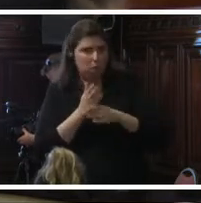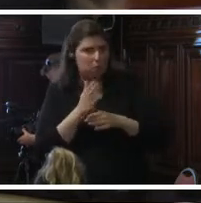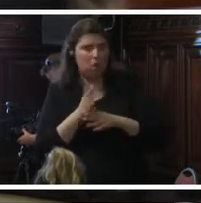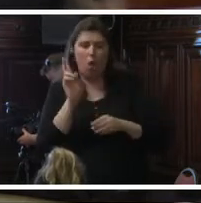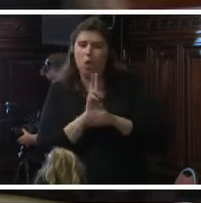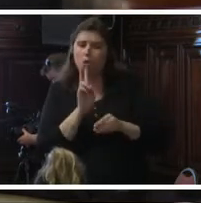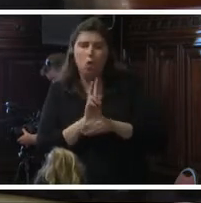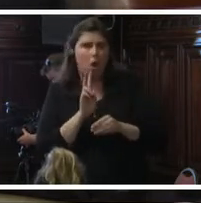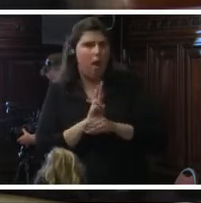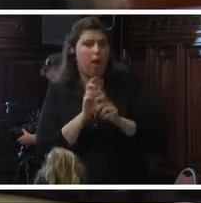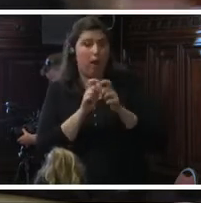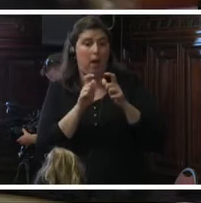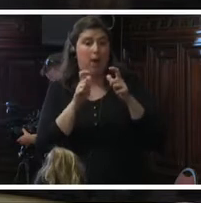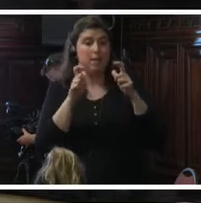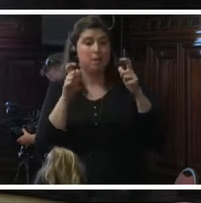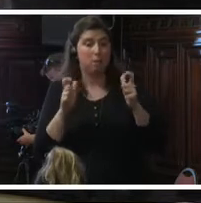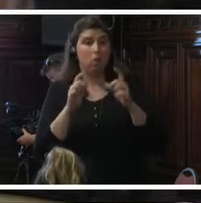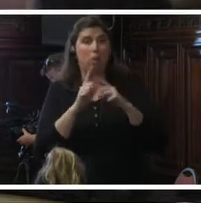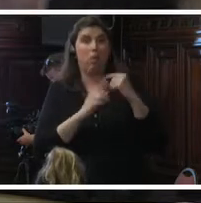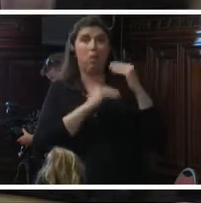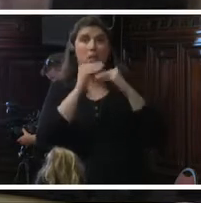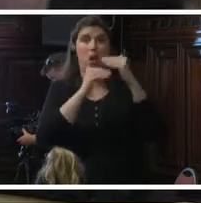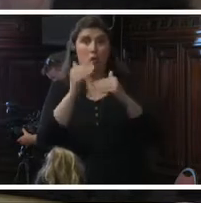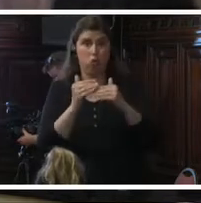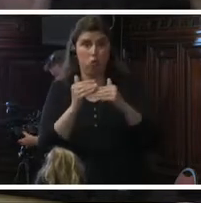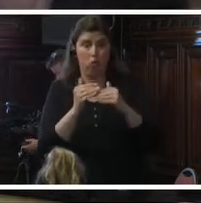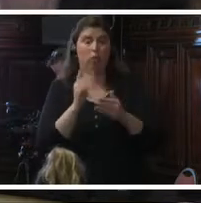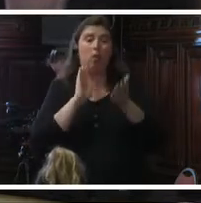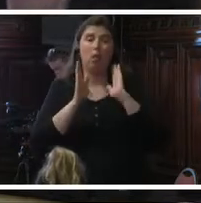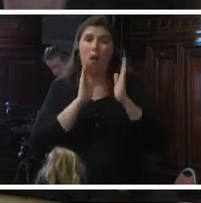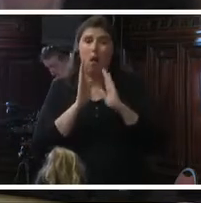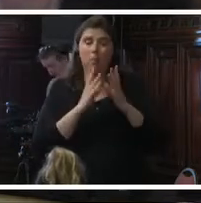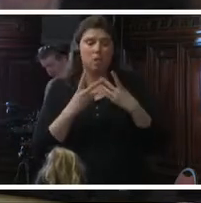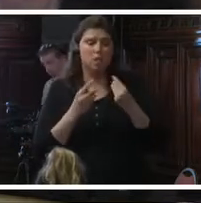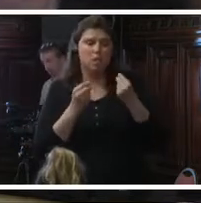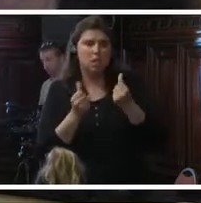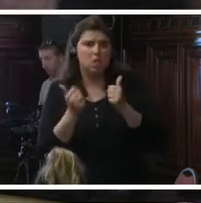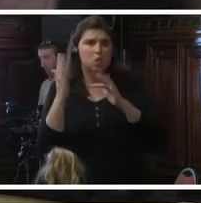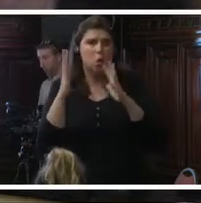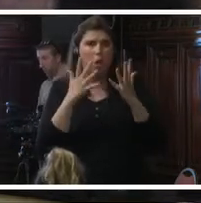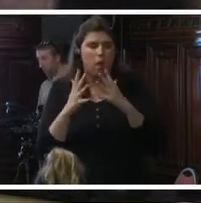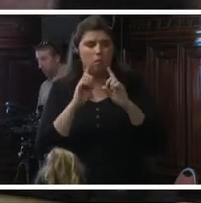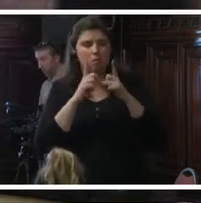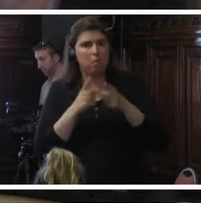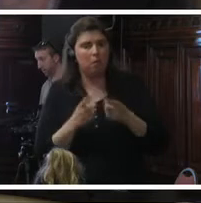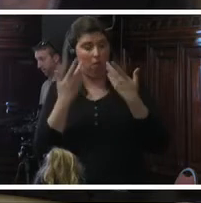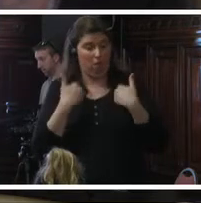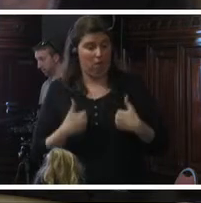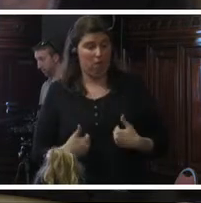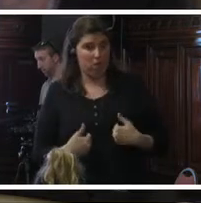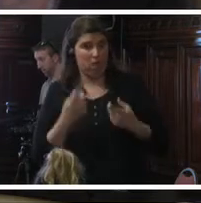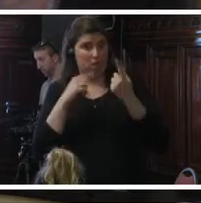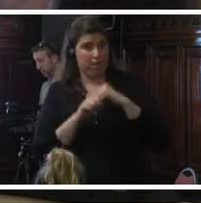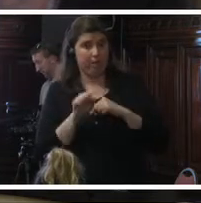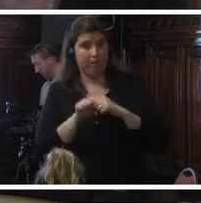crecimiento y desarrollo, así como terapias físicas y sensoriales. De esta manera, es a partir de las consecuencias reportadas en la